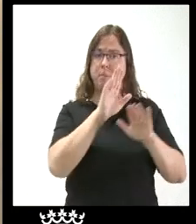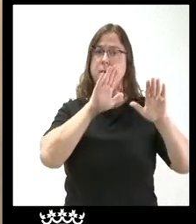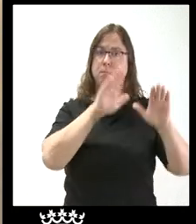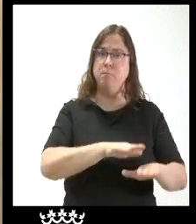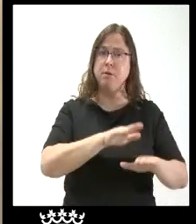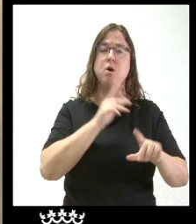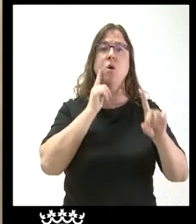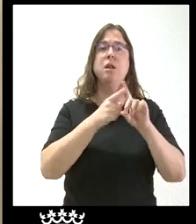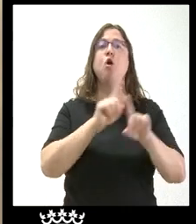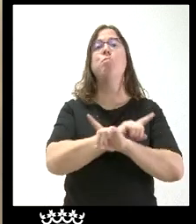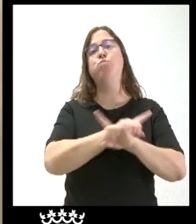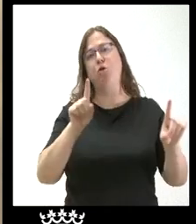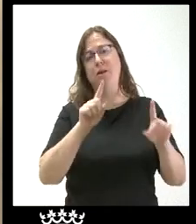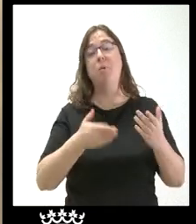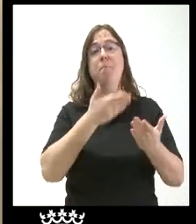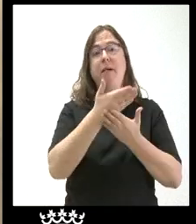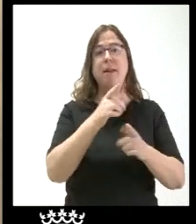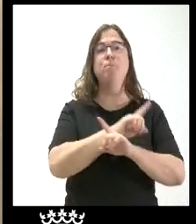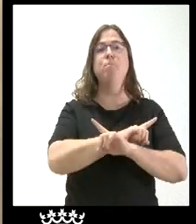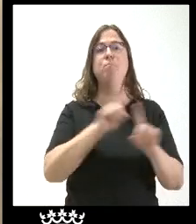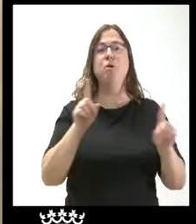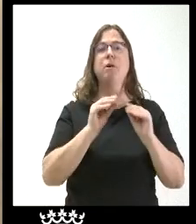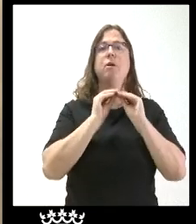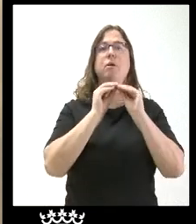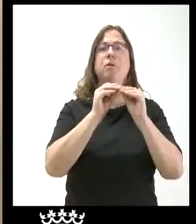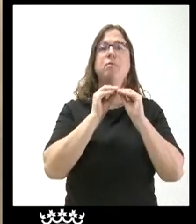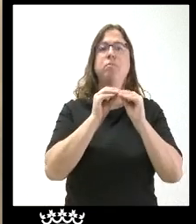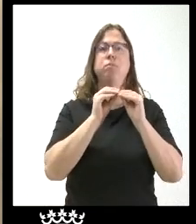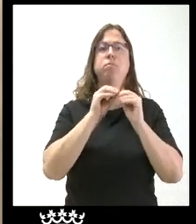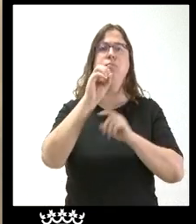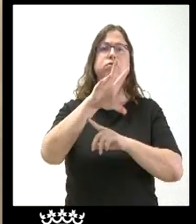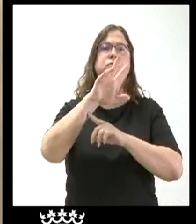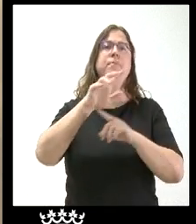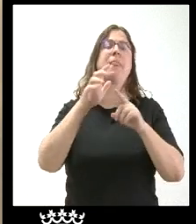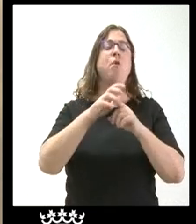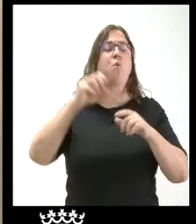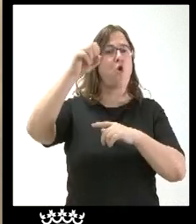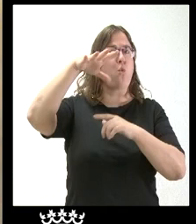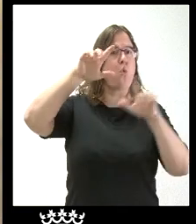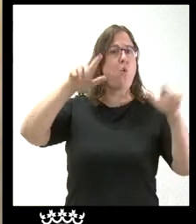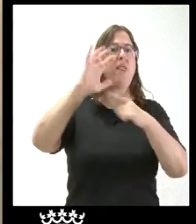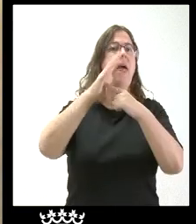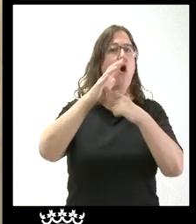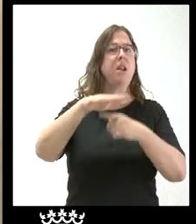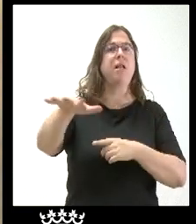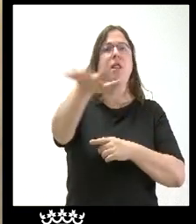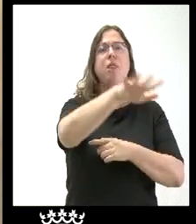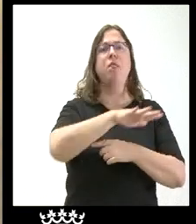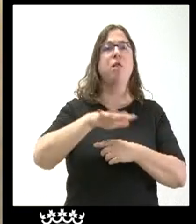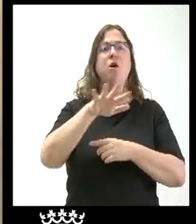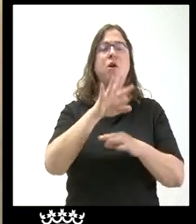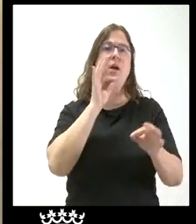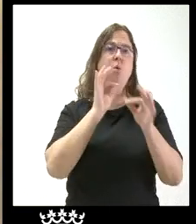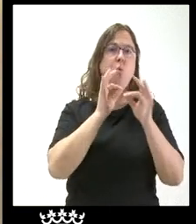prohibir o pedir que se prohíba la instalación de proyectos renovables tanto fotovoltaicas como eólicas en zonas de